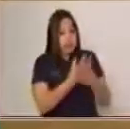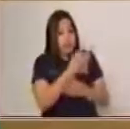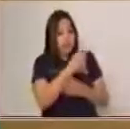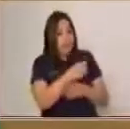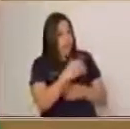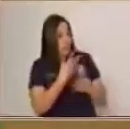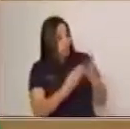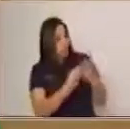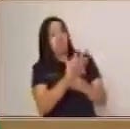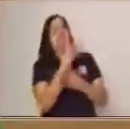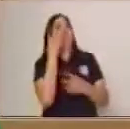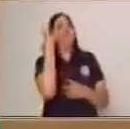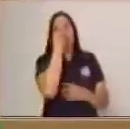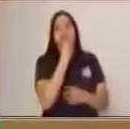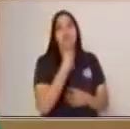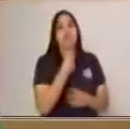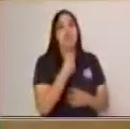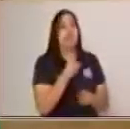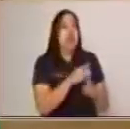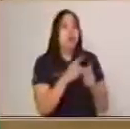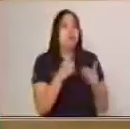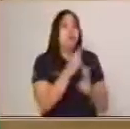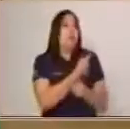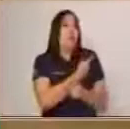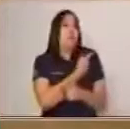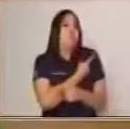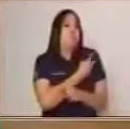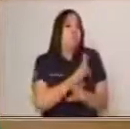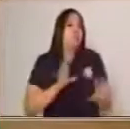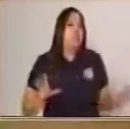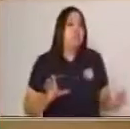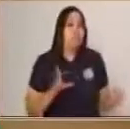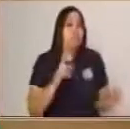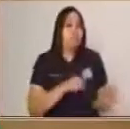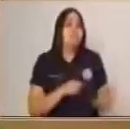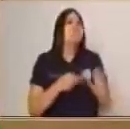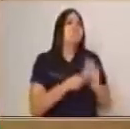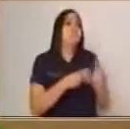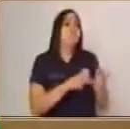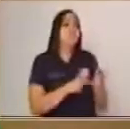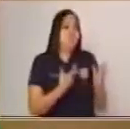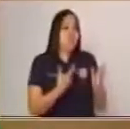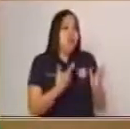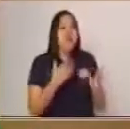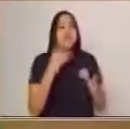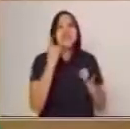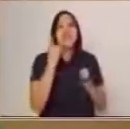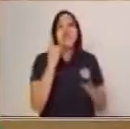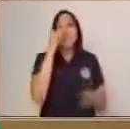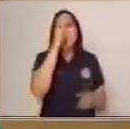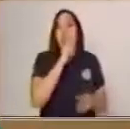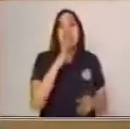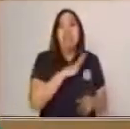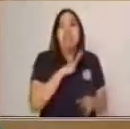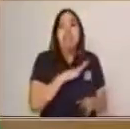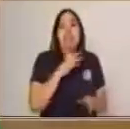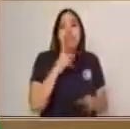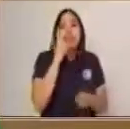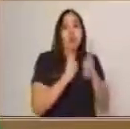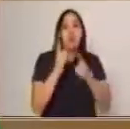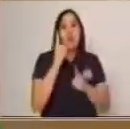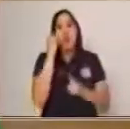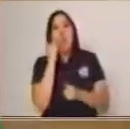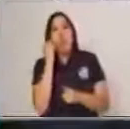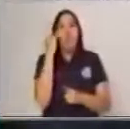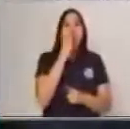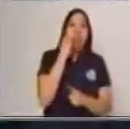atractivas, solitarias y hermafroditas, es decir, unisexuales. Su tamaño varía según cada